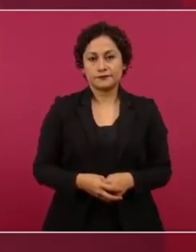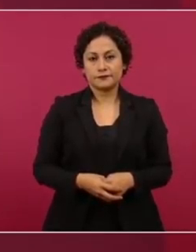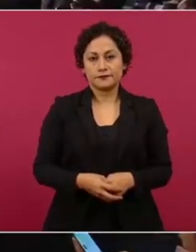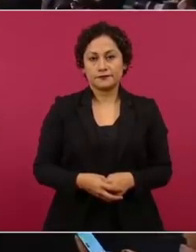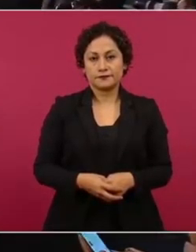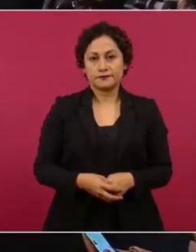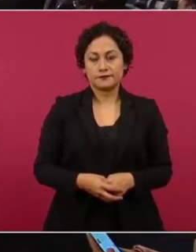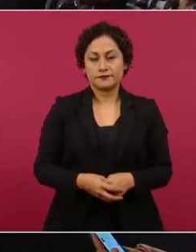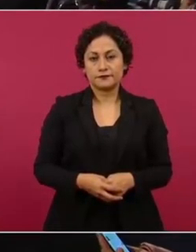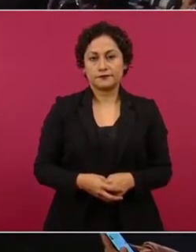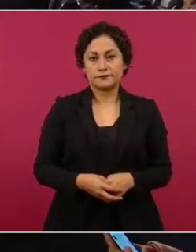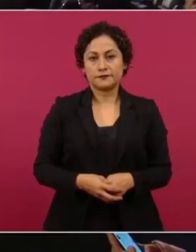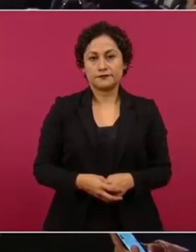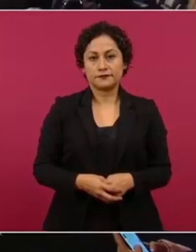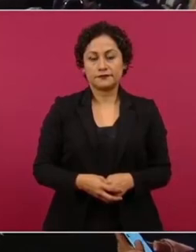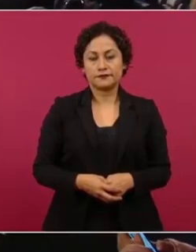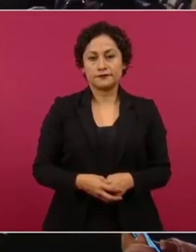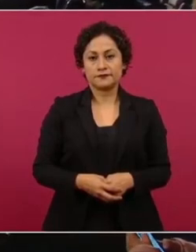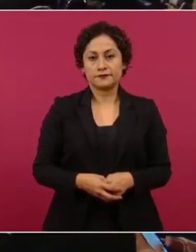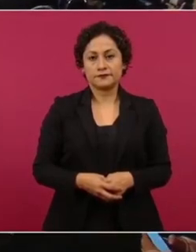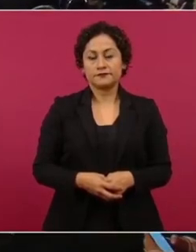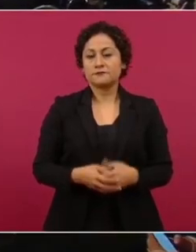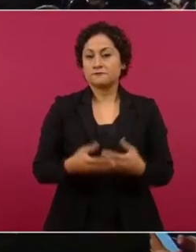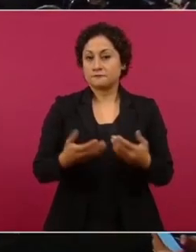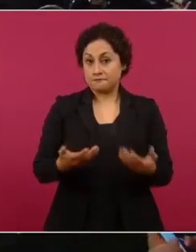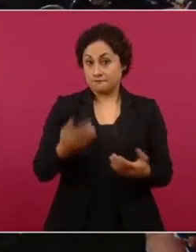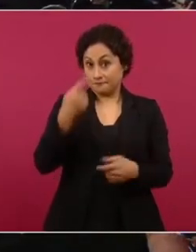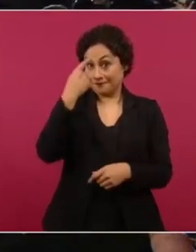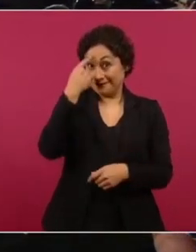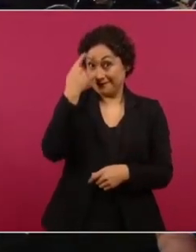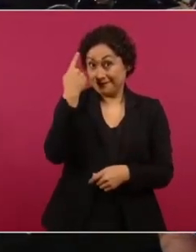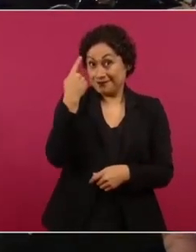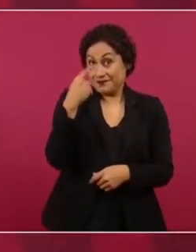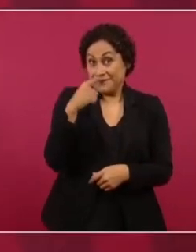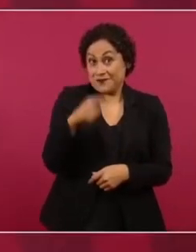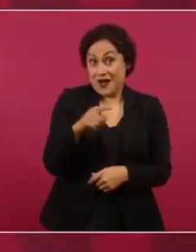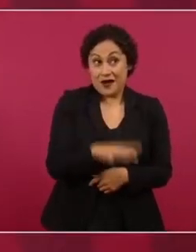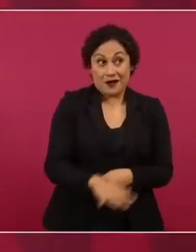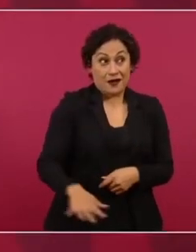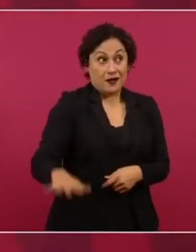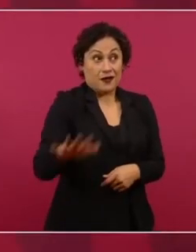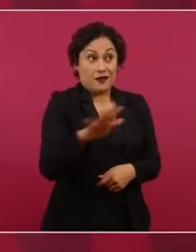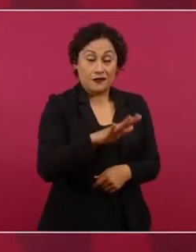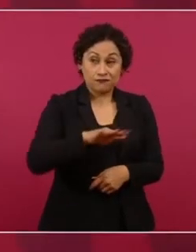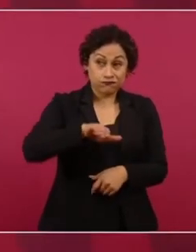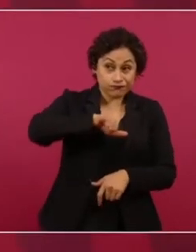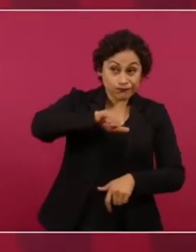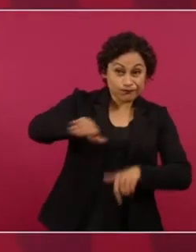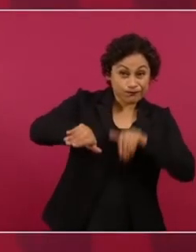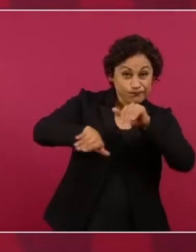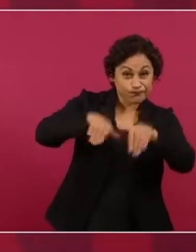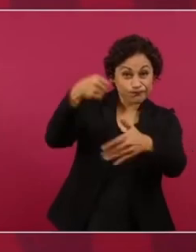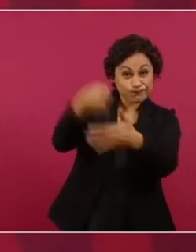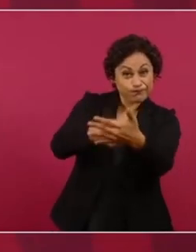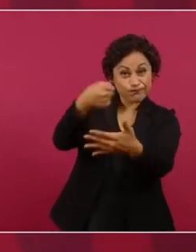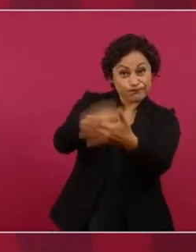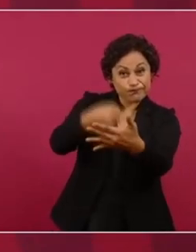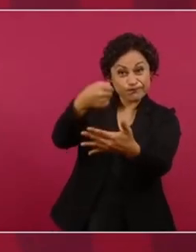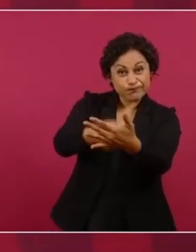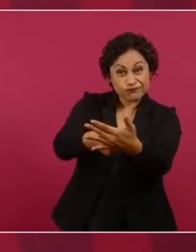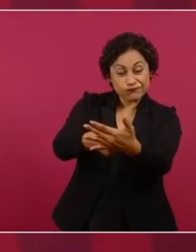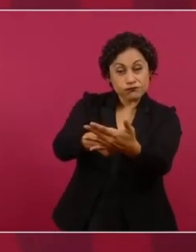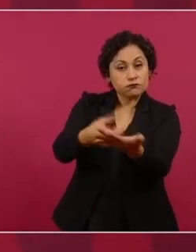esta demanda de que sea el pueblo